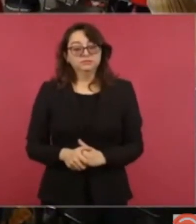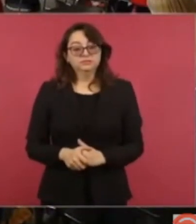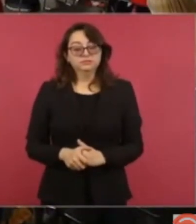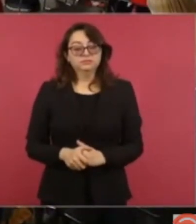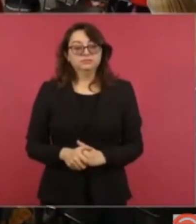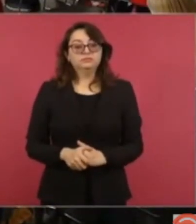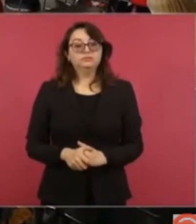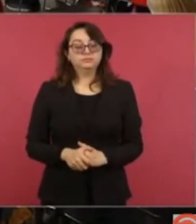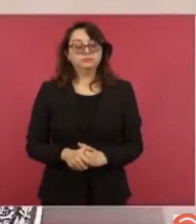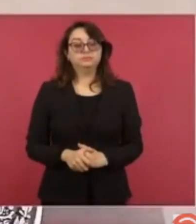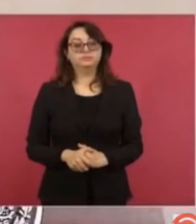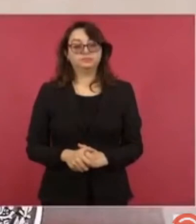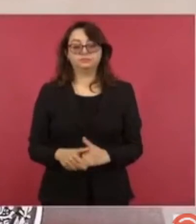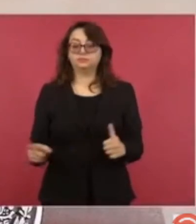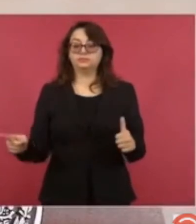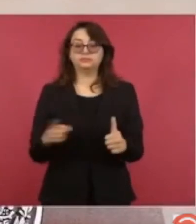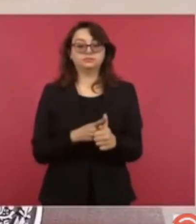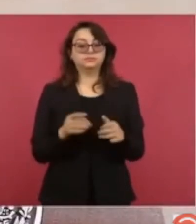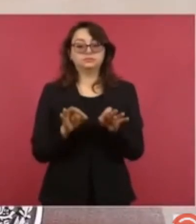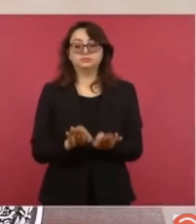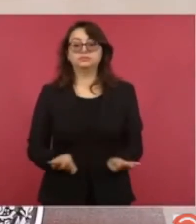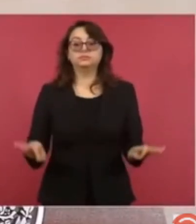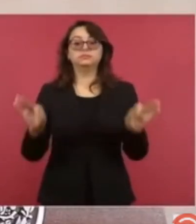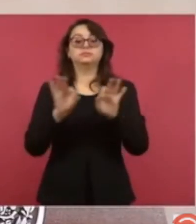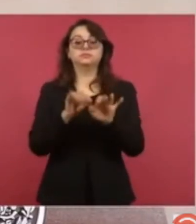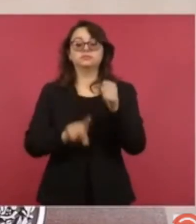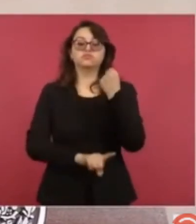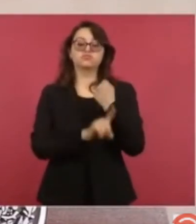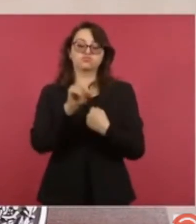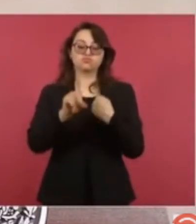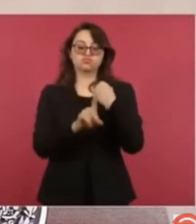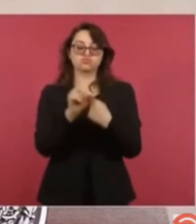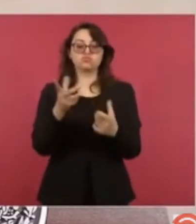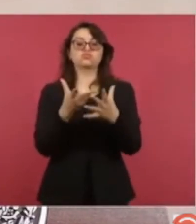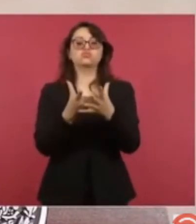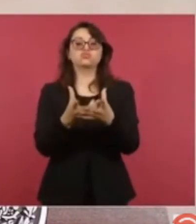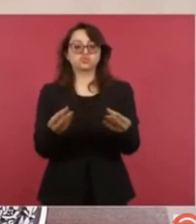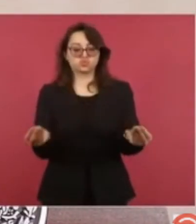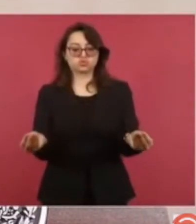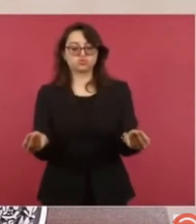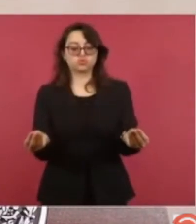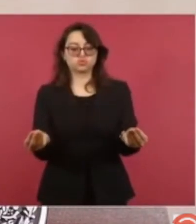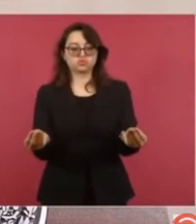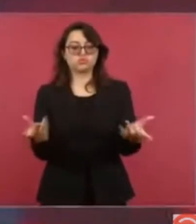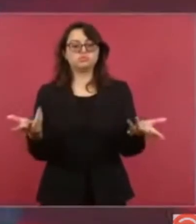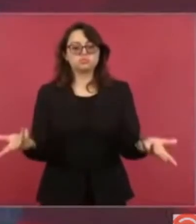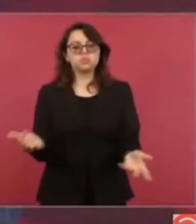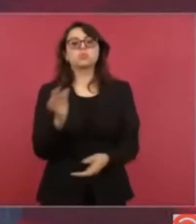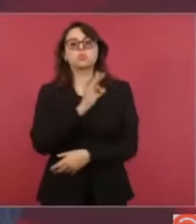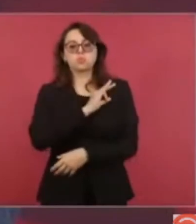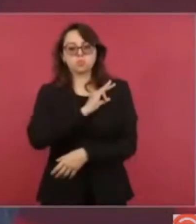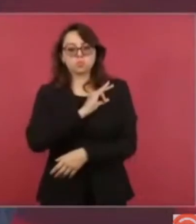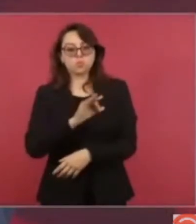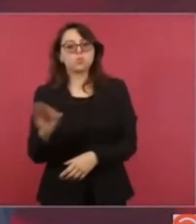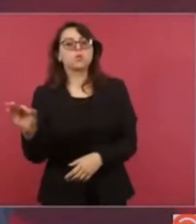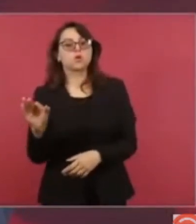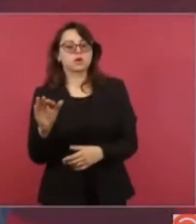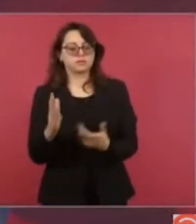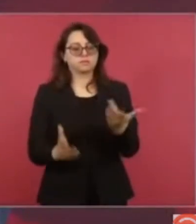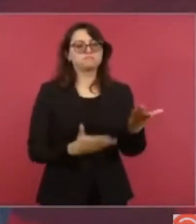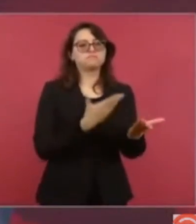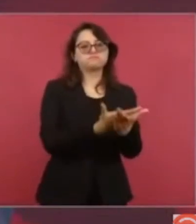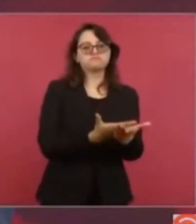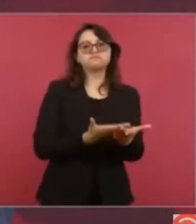resolver el problema y pienso que sí hay opciones. Sí existe